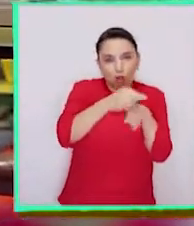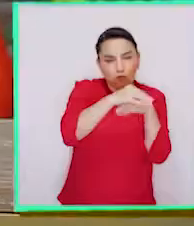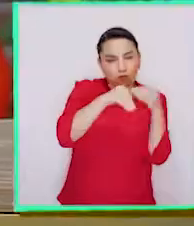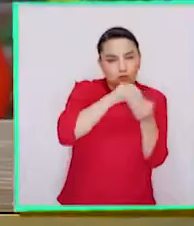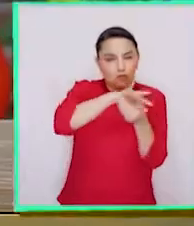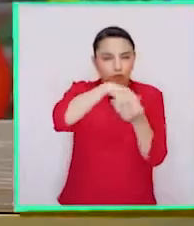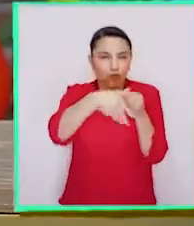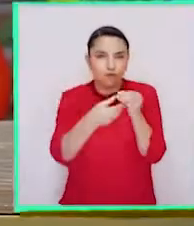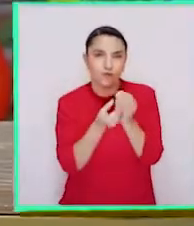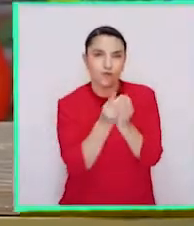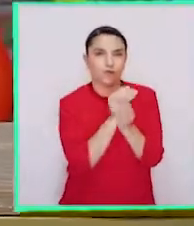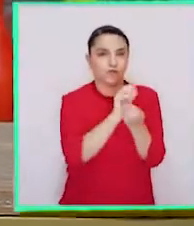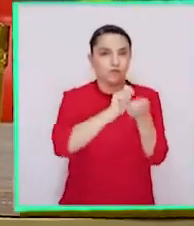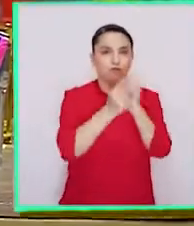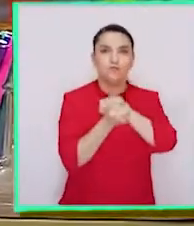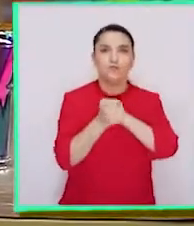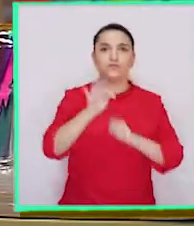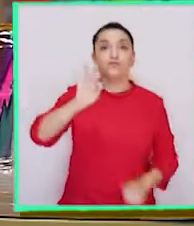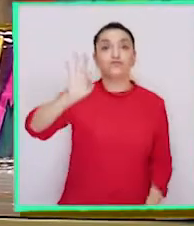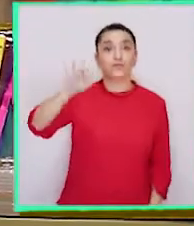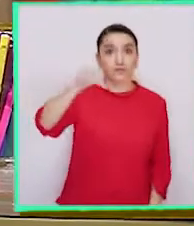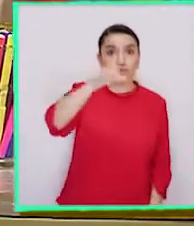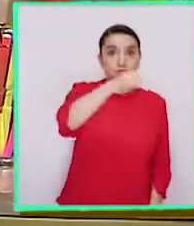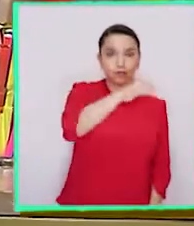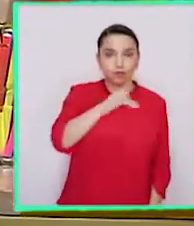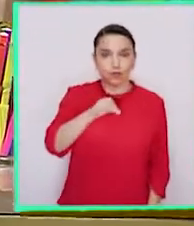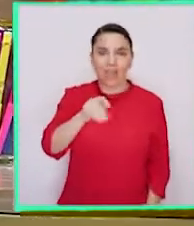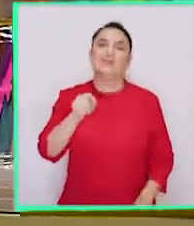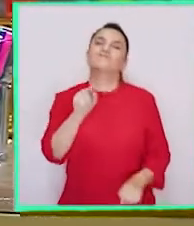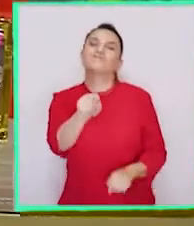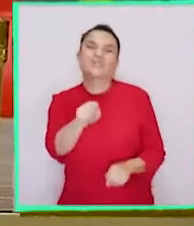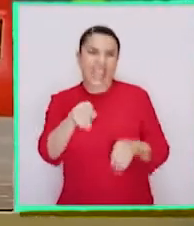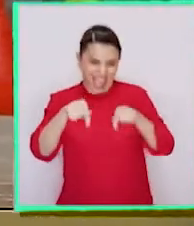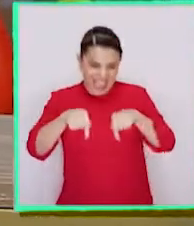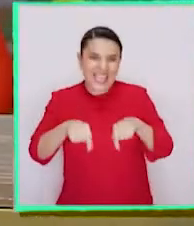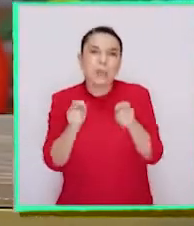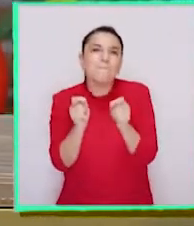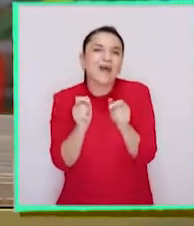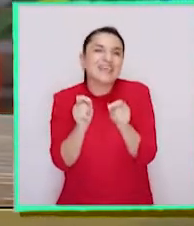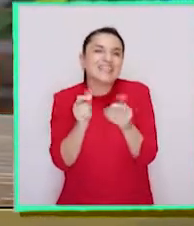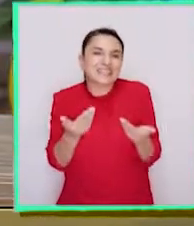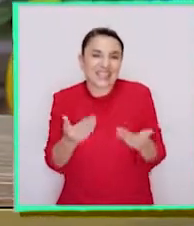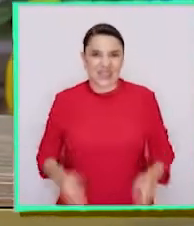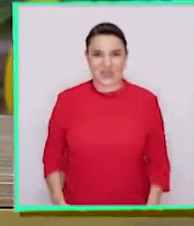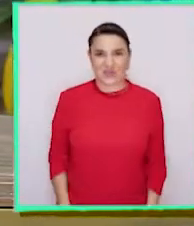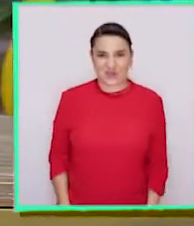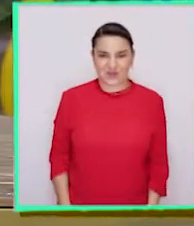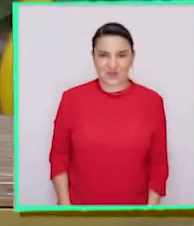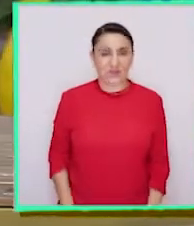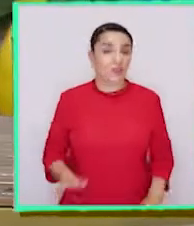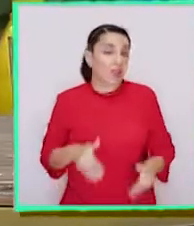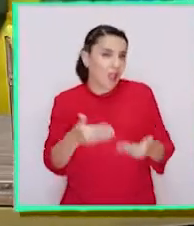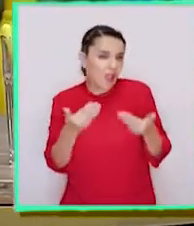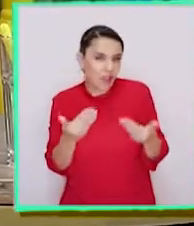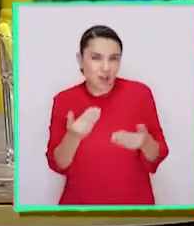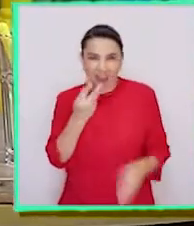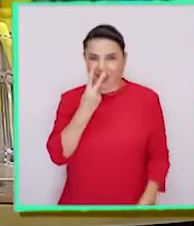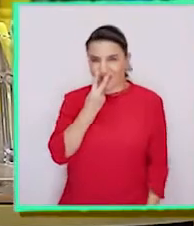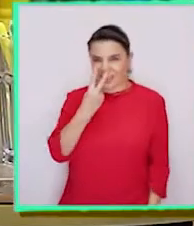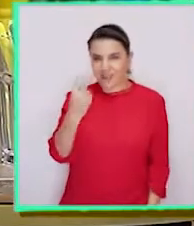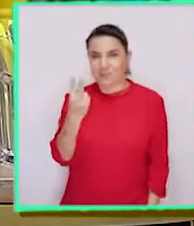Pues, les adelanto que este será un proceso similar. ¿Qué tal si ahora